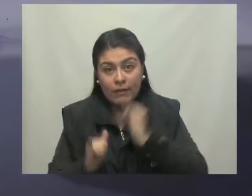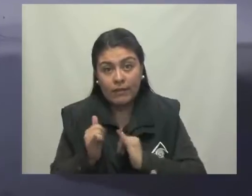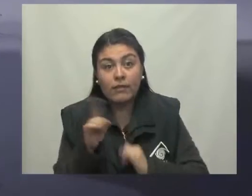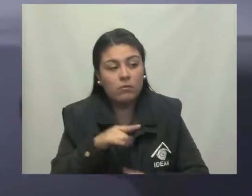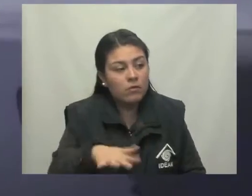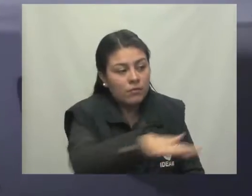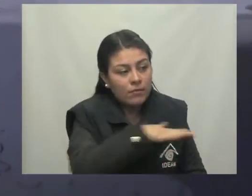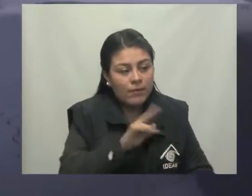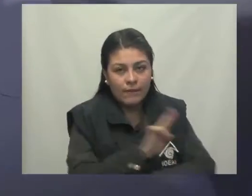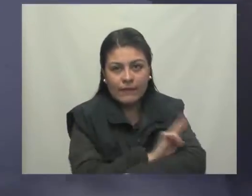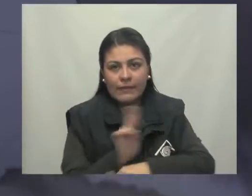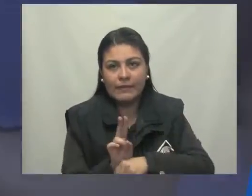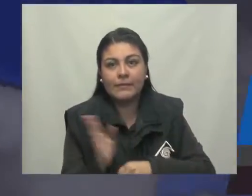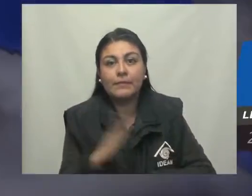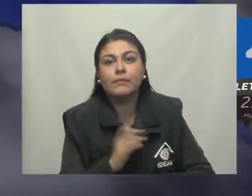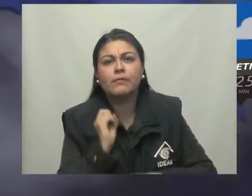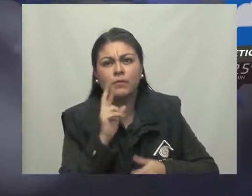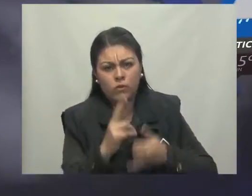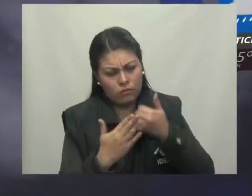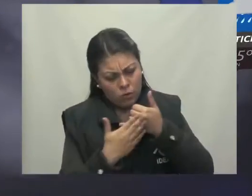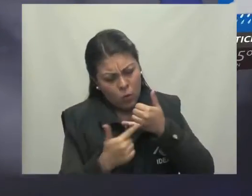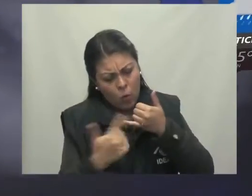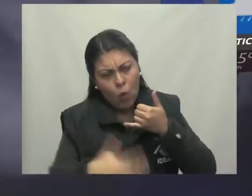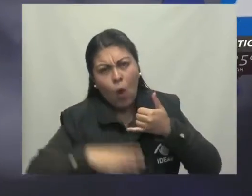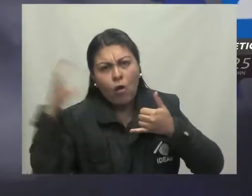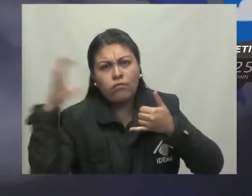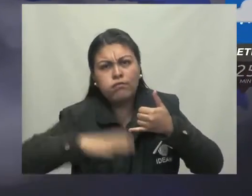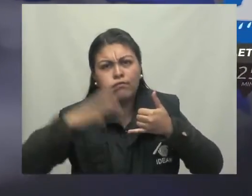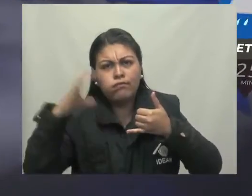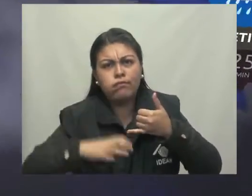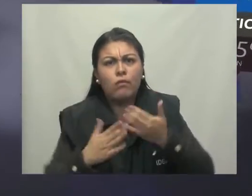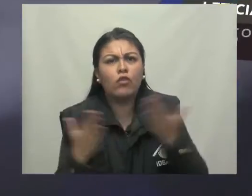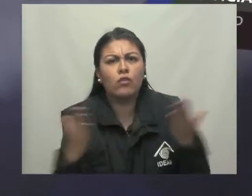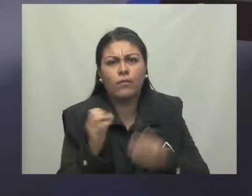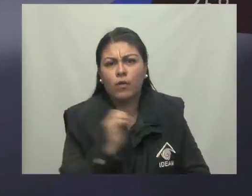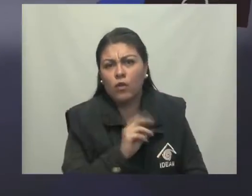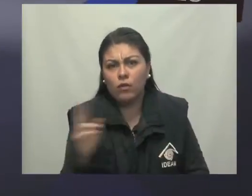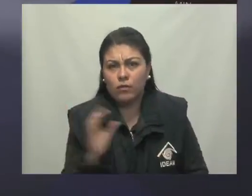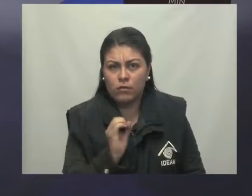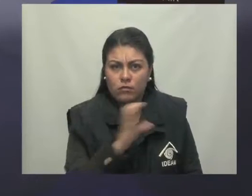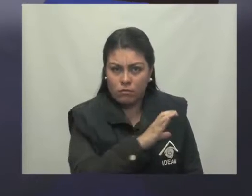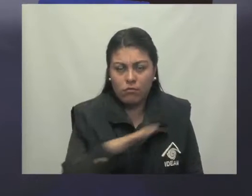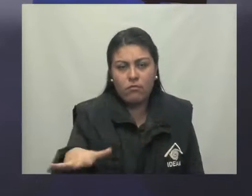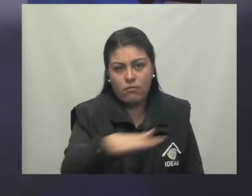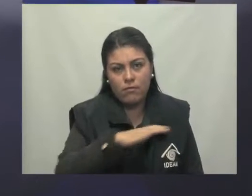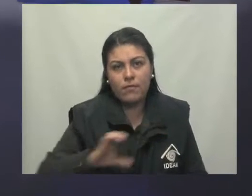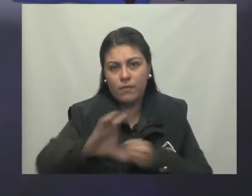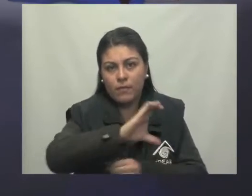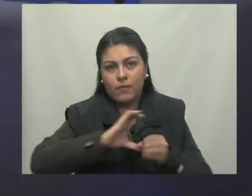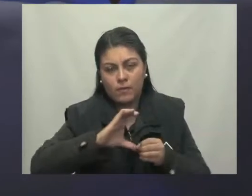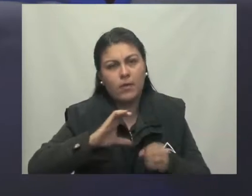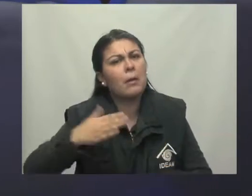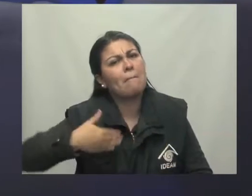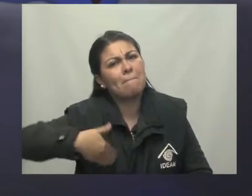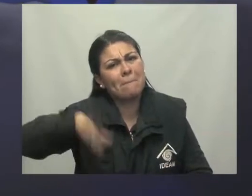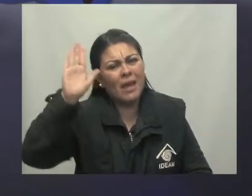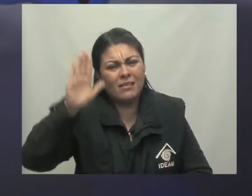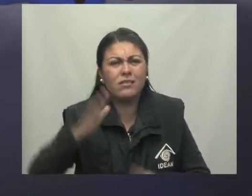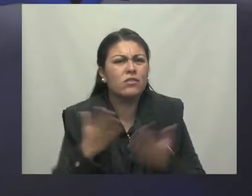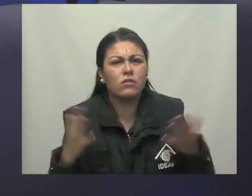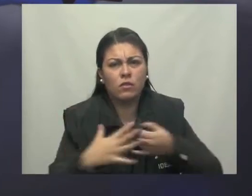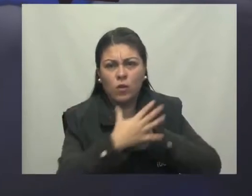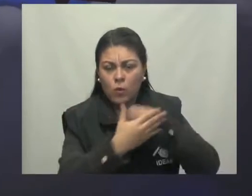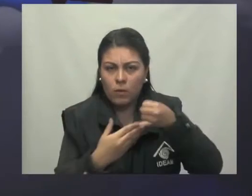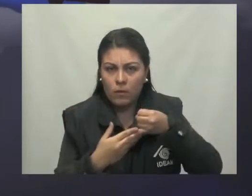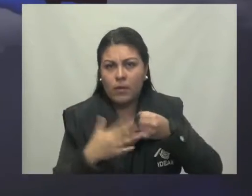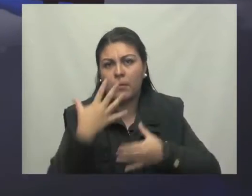en sectores del Bichada. Hacia el sur del territorio las lluvias se localizarán en el oriente y occidente de la región. Especialmente en áreas del